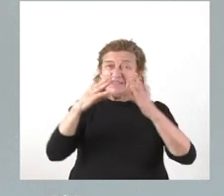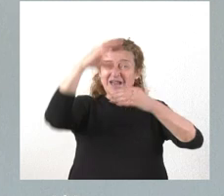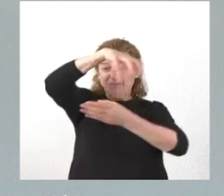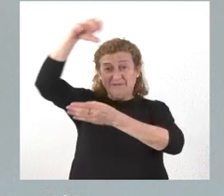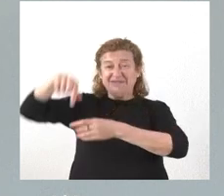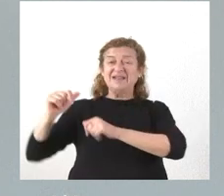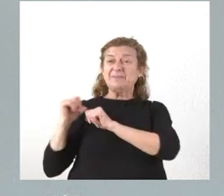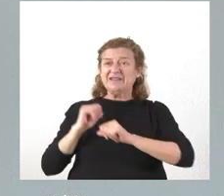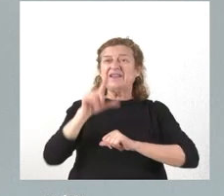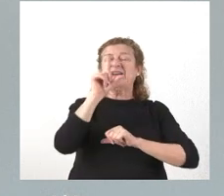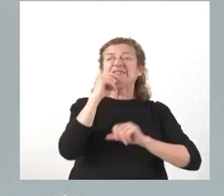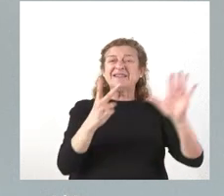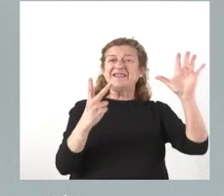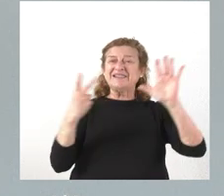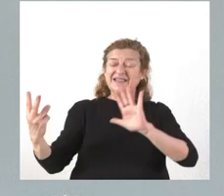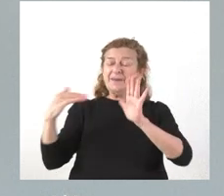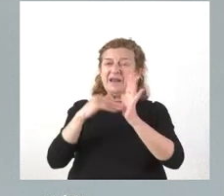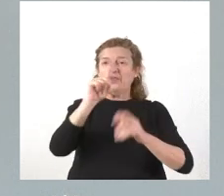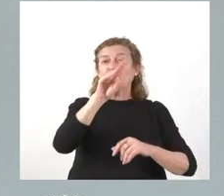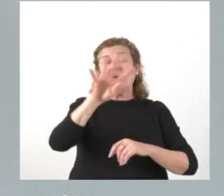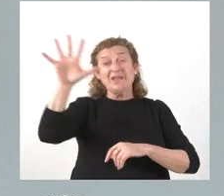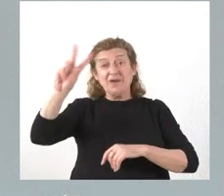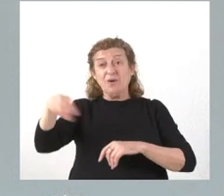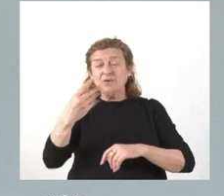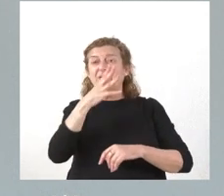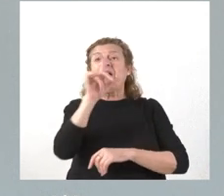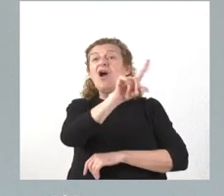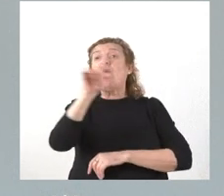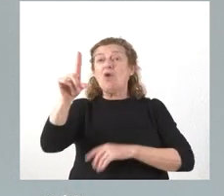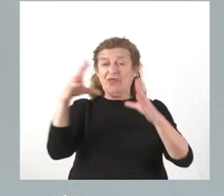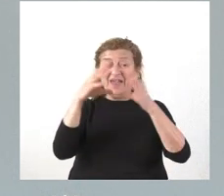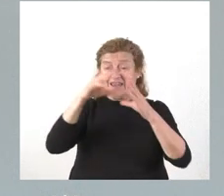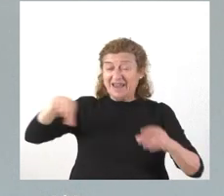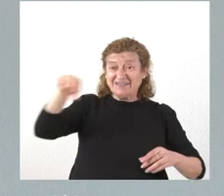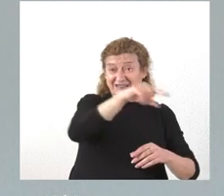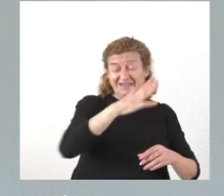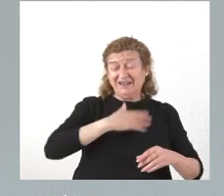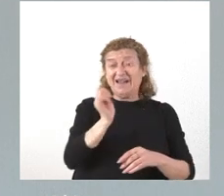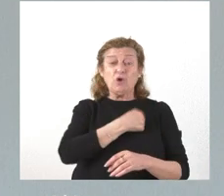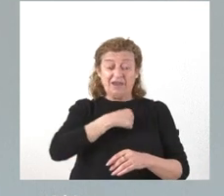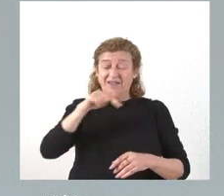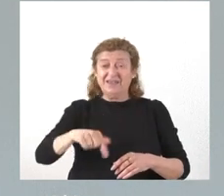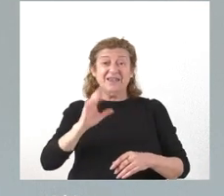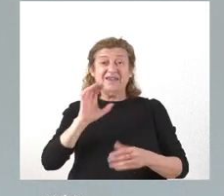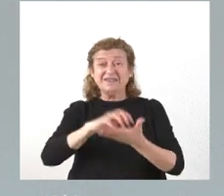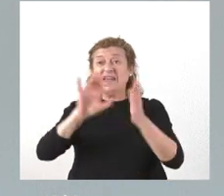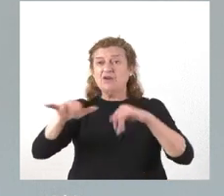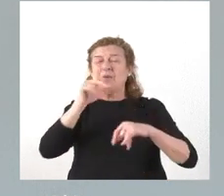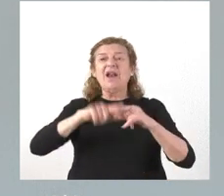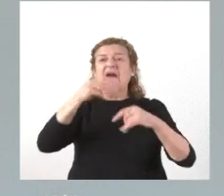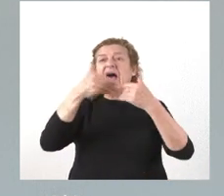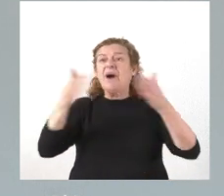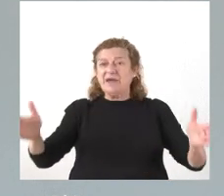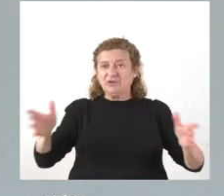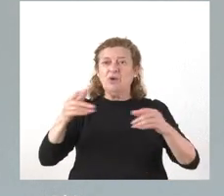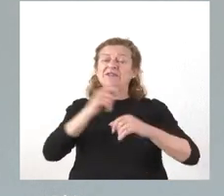mil 145 euros para las 11 diócesis que la Iglesia Católica tiene en Castilla y León, que va a permitir la apertura de monumentos durante